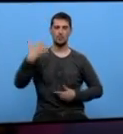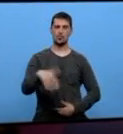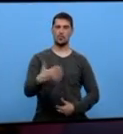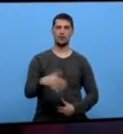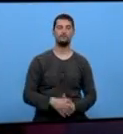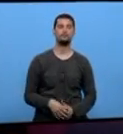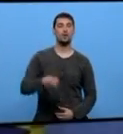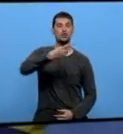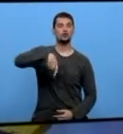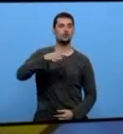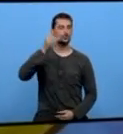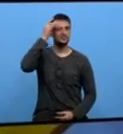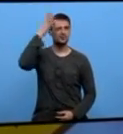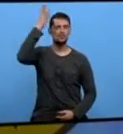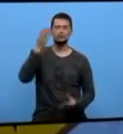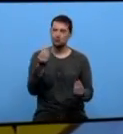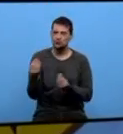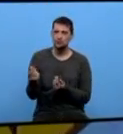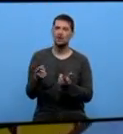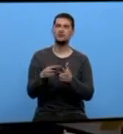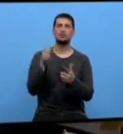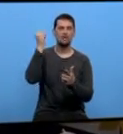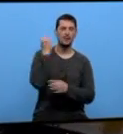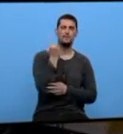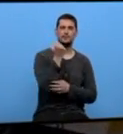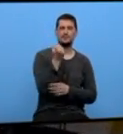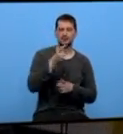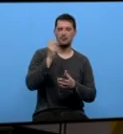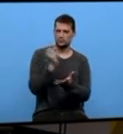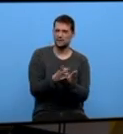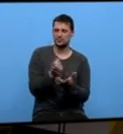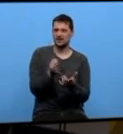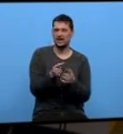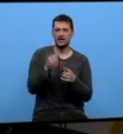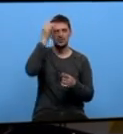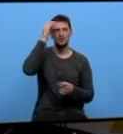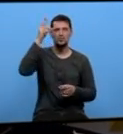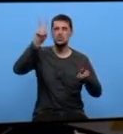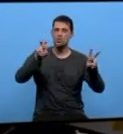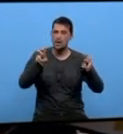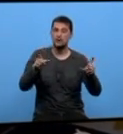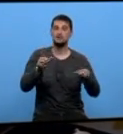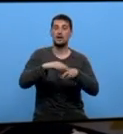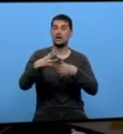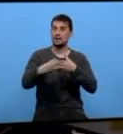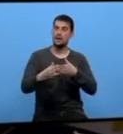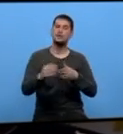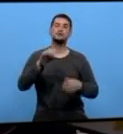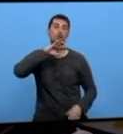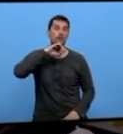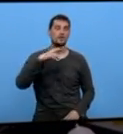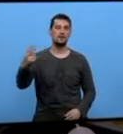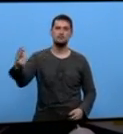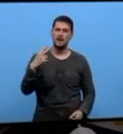Somos moi creativos apostamos por la innovación por tener as clientas contentas que vean que nosotros